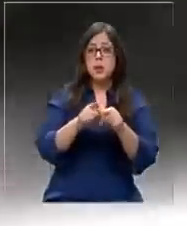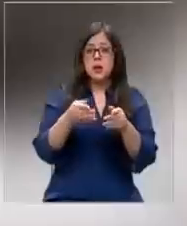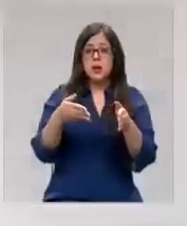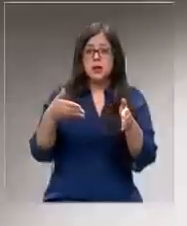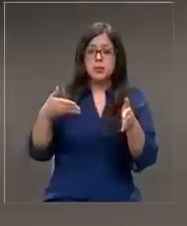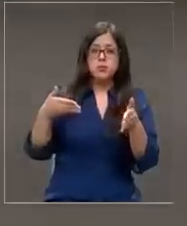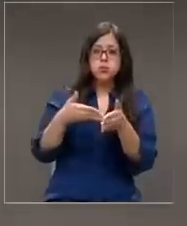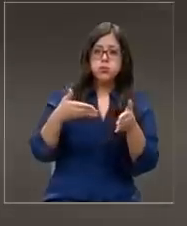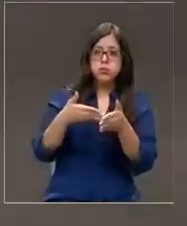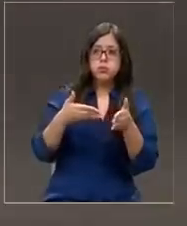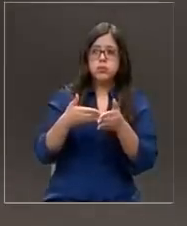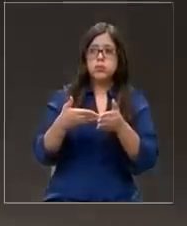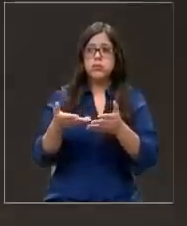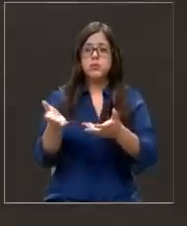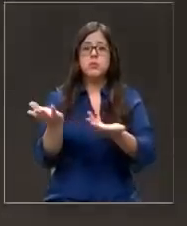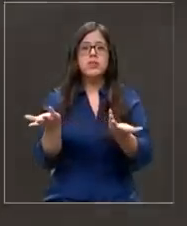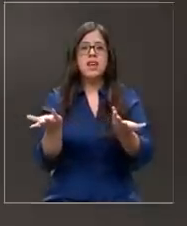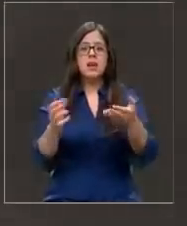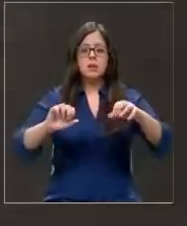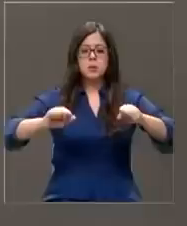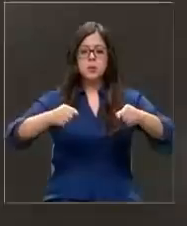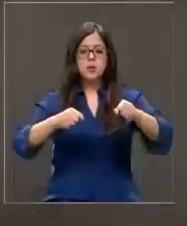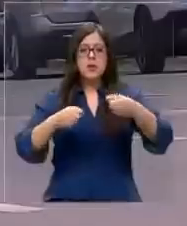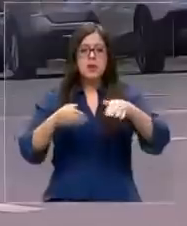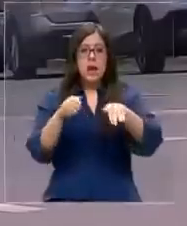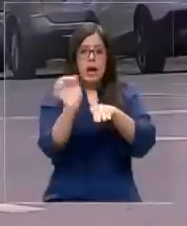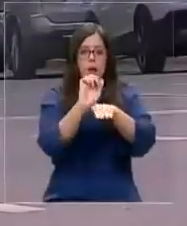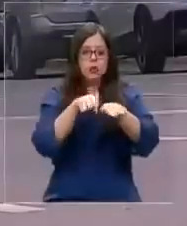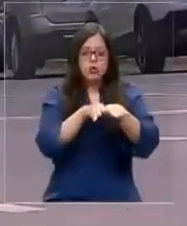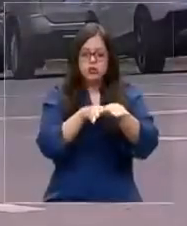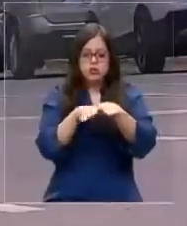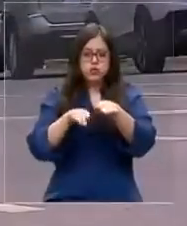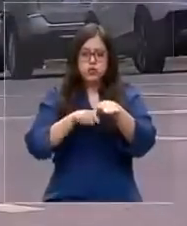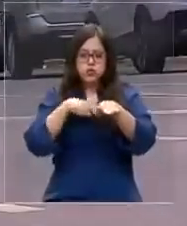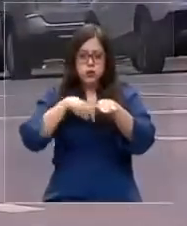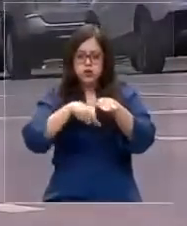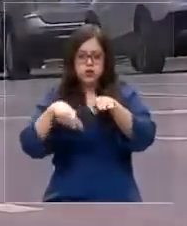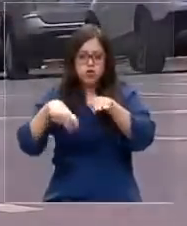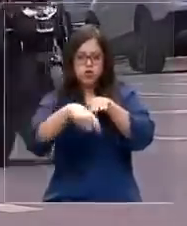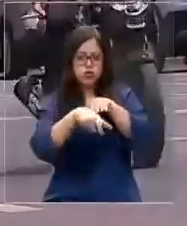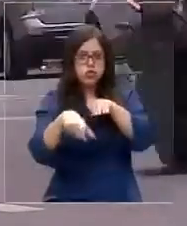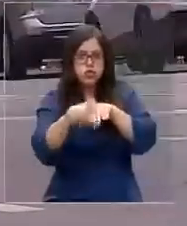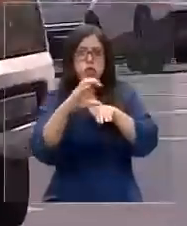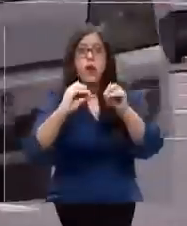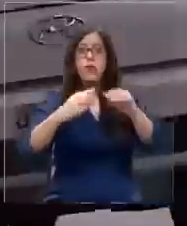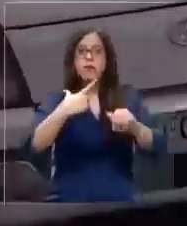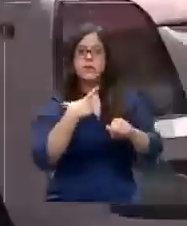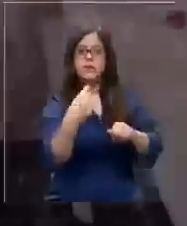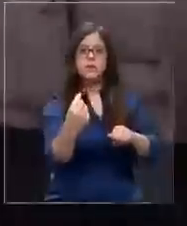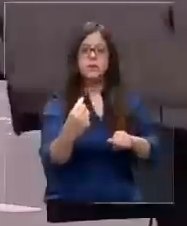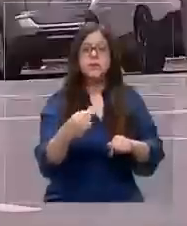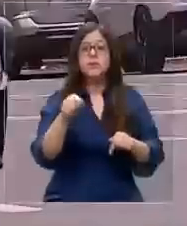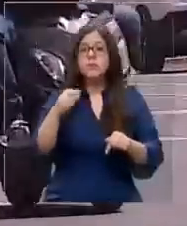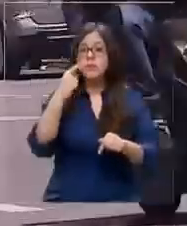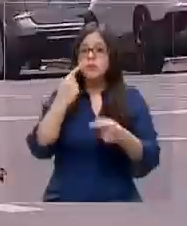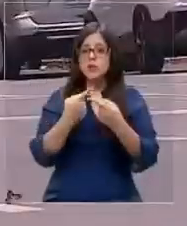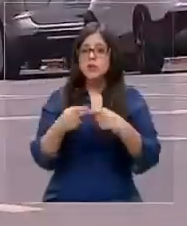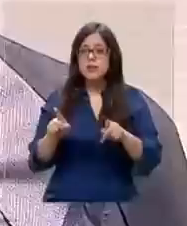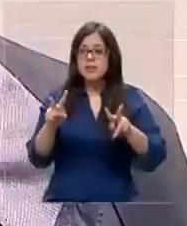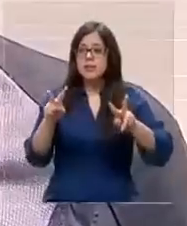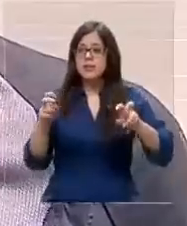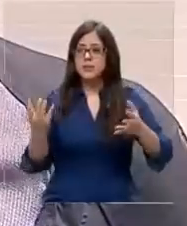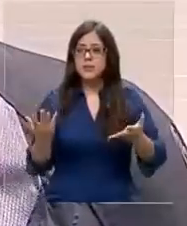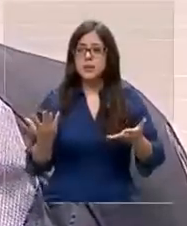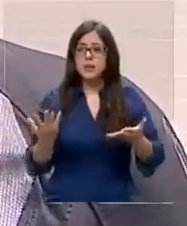motoristas imprudentes que zigzaguean entre los autos o exceden con creces los límites de velocidad. Hay que diferenciar lo que es un